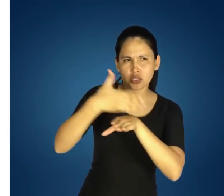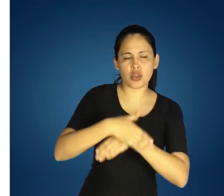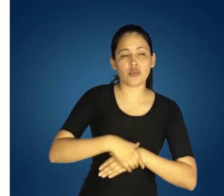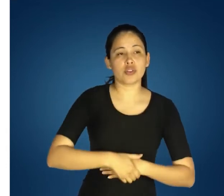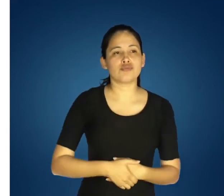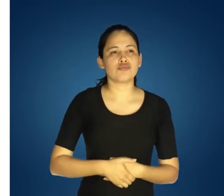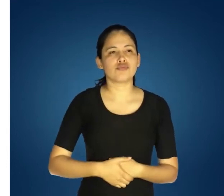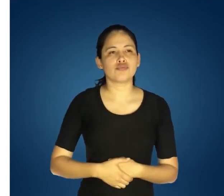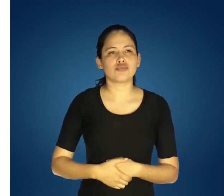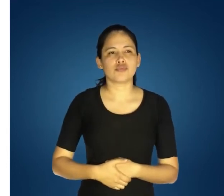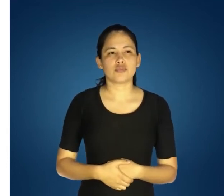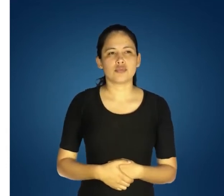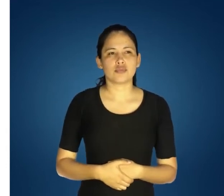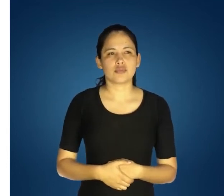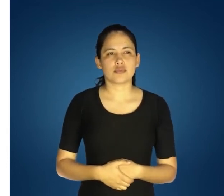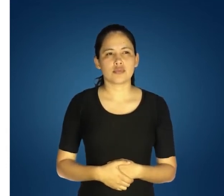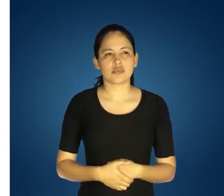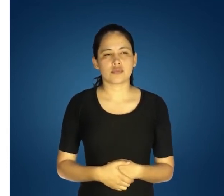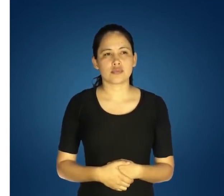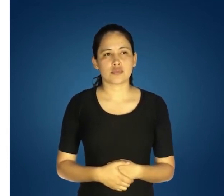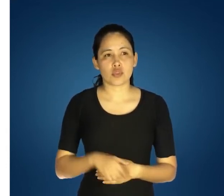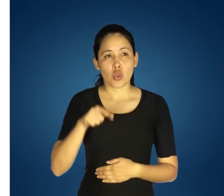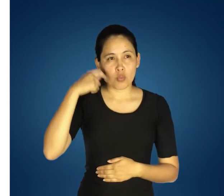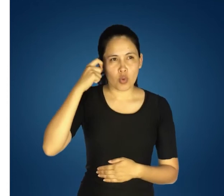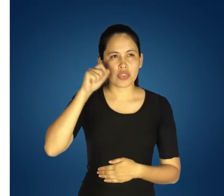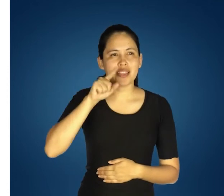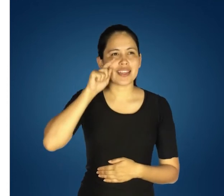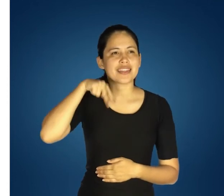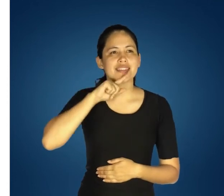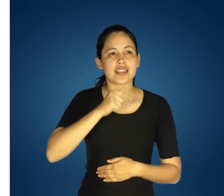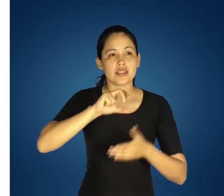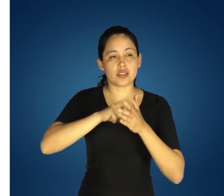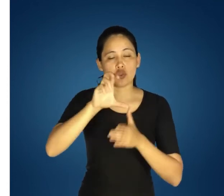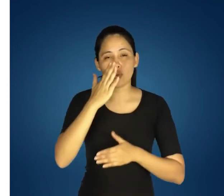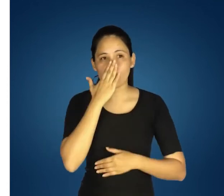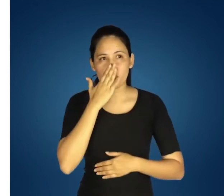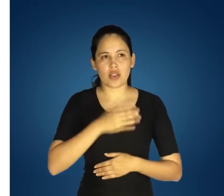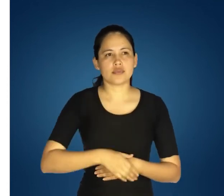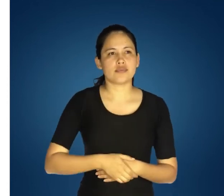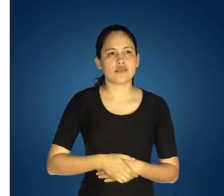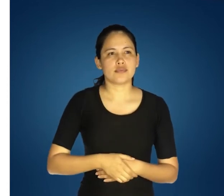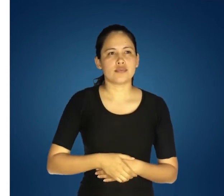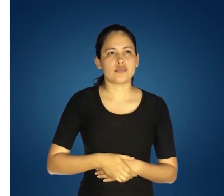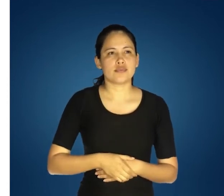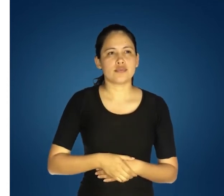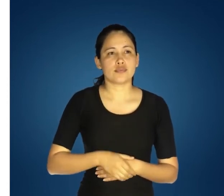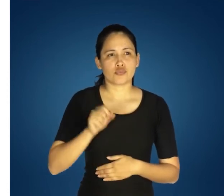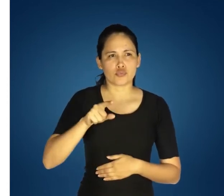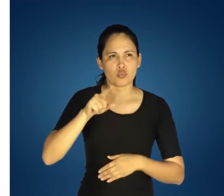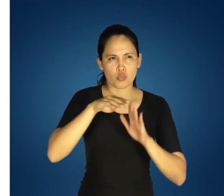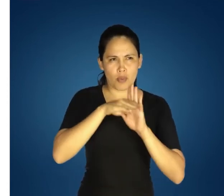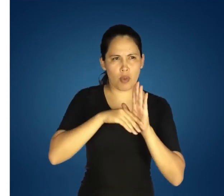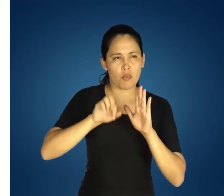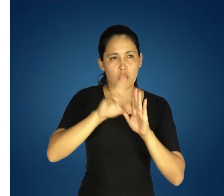desde el enfoque del diseño universal de la comunicación Teniendo en cuenta la accesibilidad de los contenidos Fue una